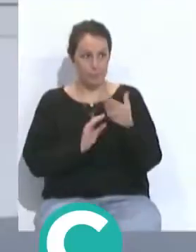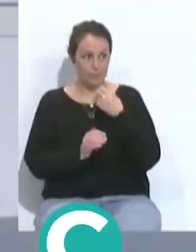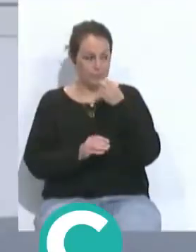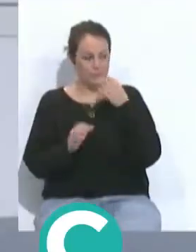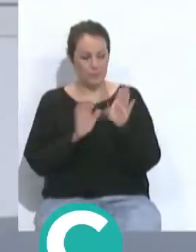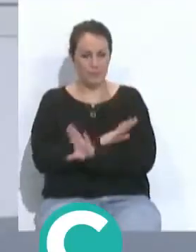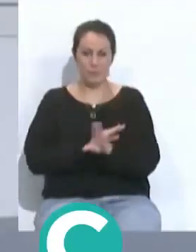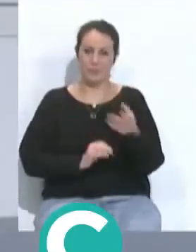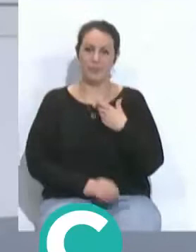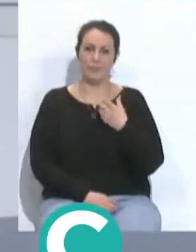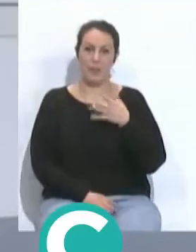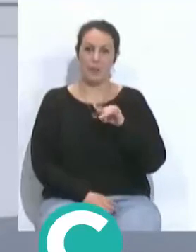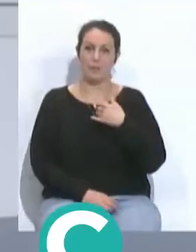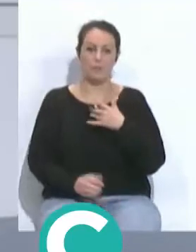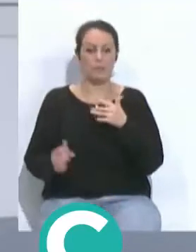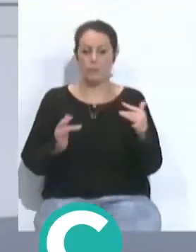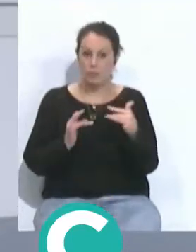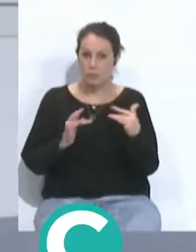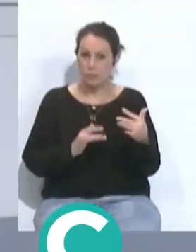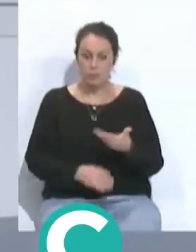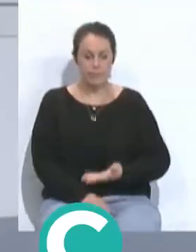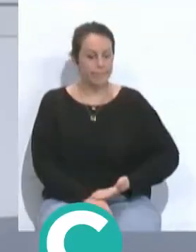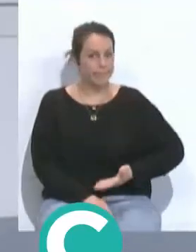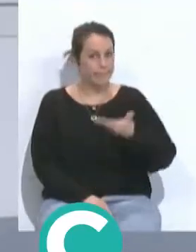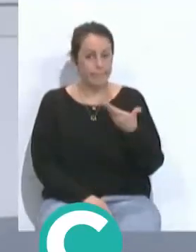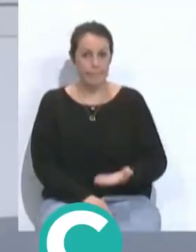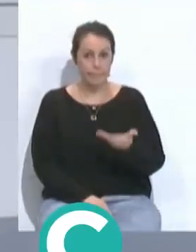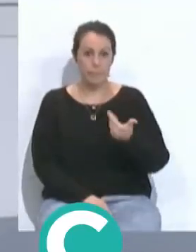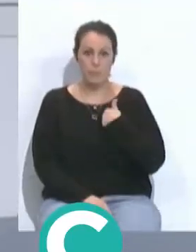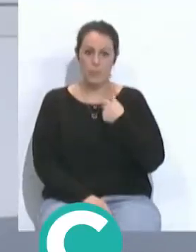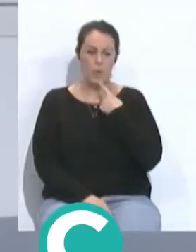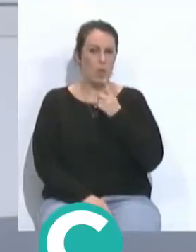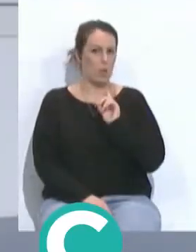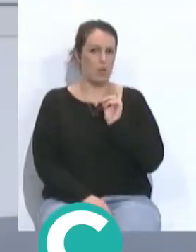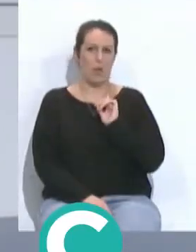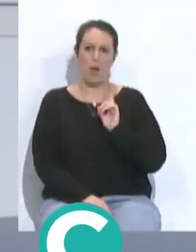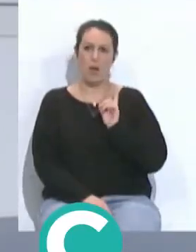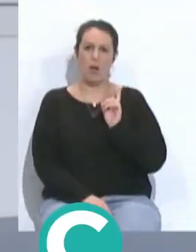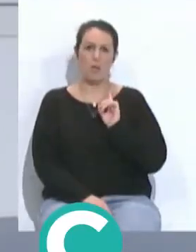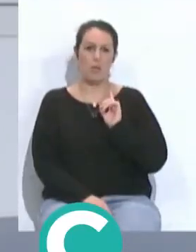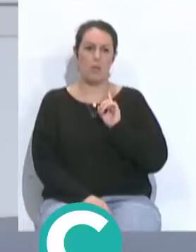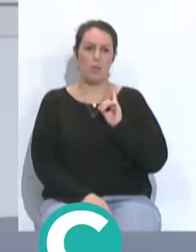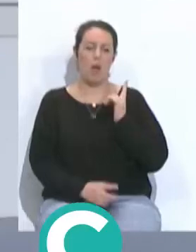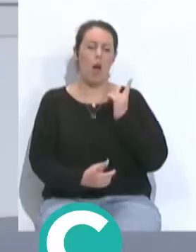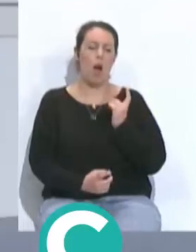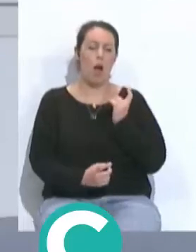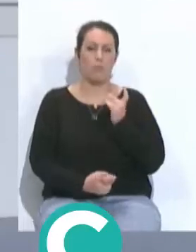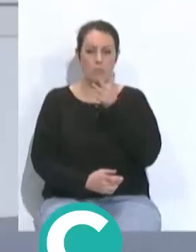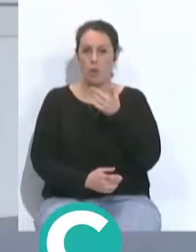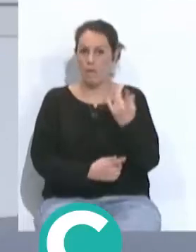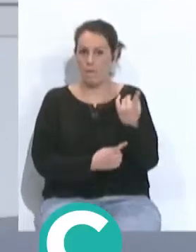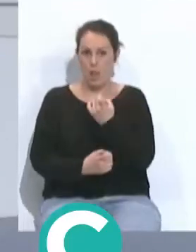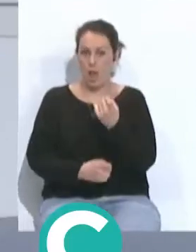tenemos ante sí un partido muy importante, yo no digo trascendental porque quedan todavía 24